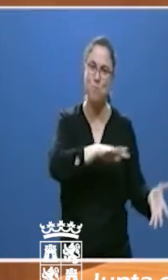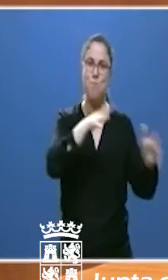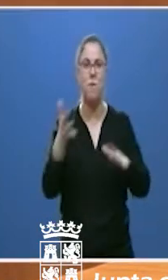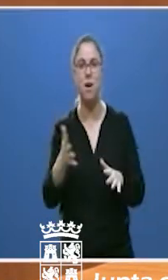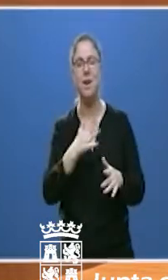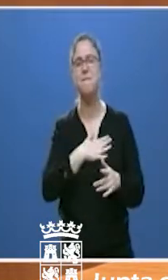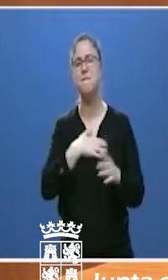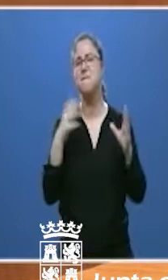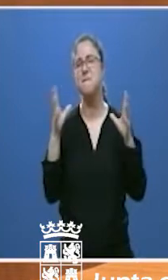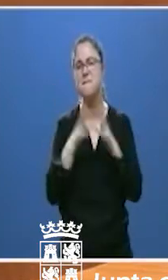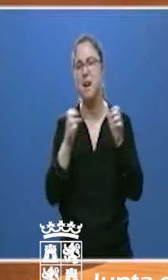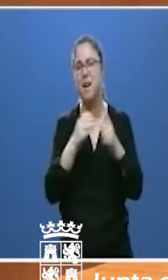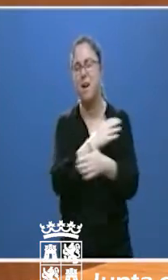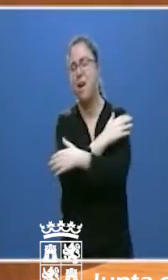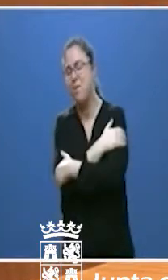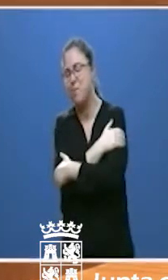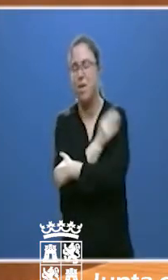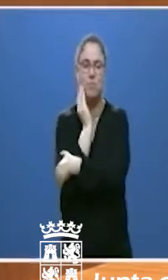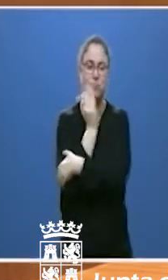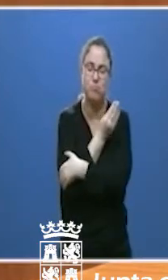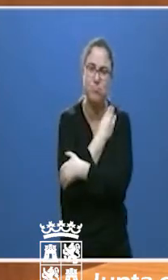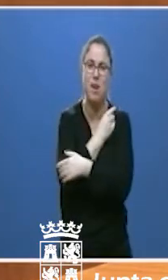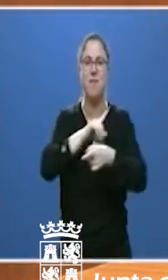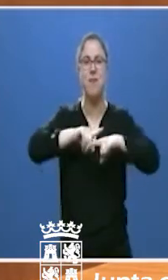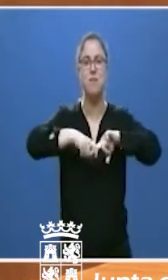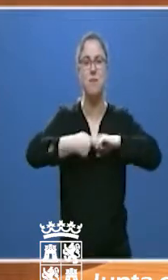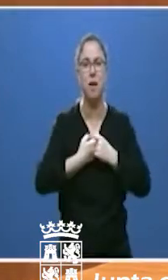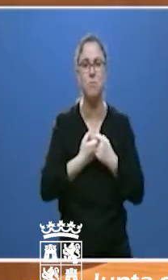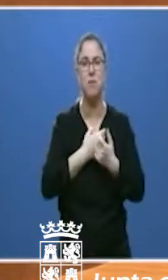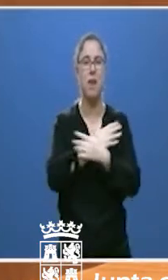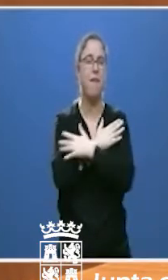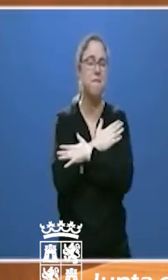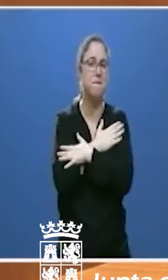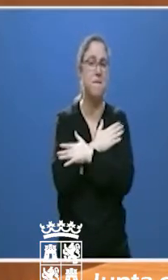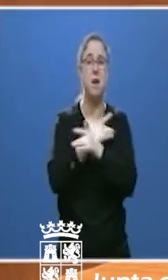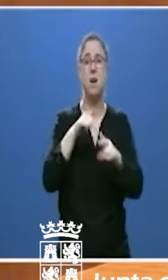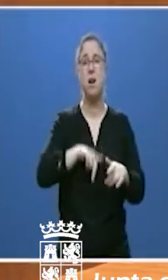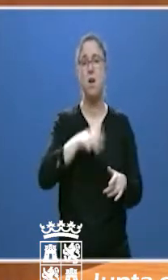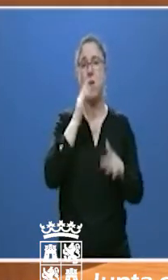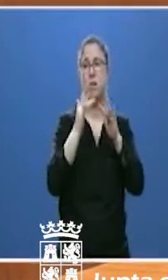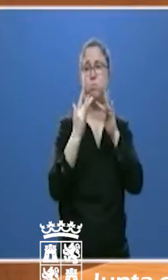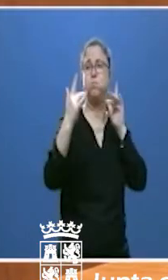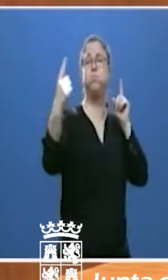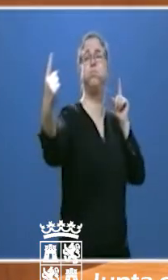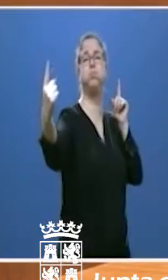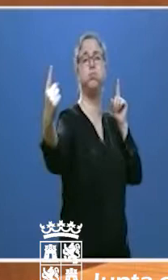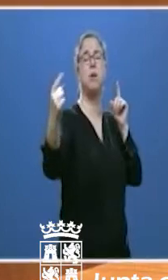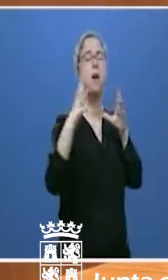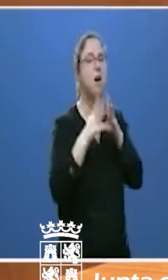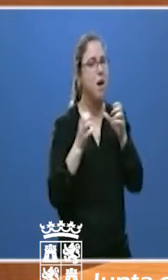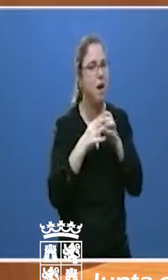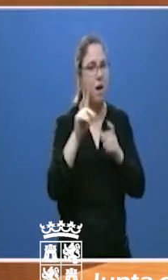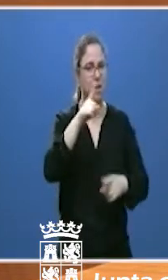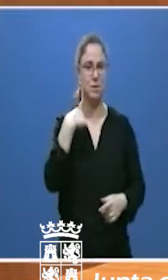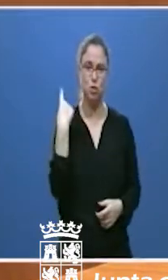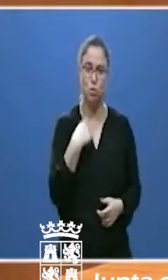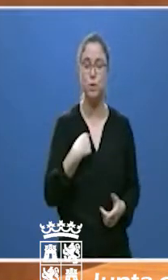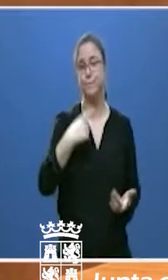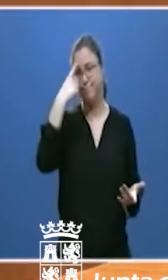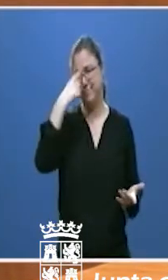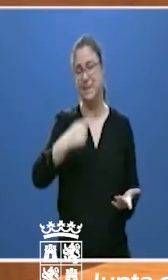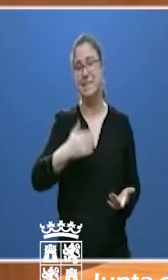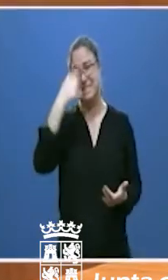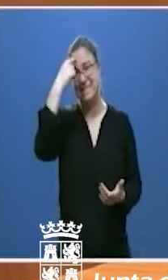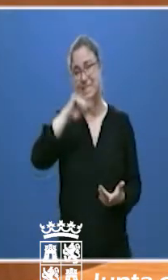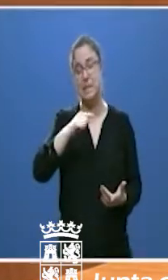por abrazar a nuestros seres queridos, a esas personas que queremos y de las que hoy estamos separados. Seguramente no vamos a